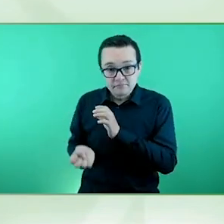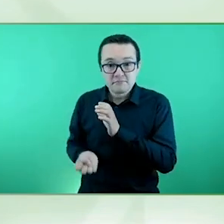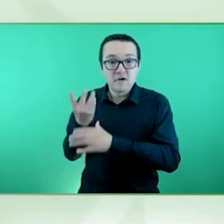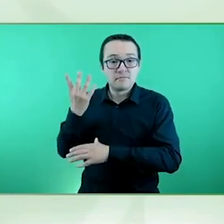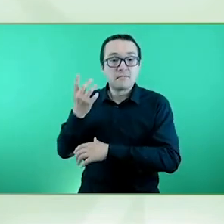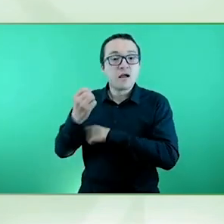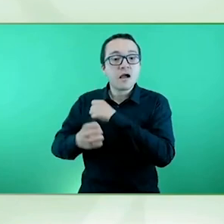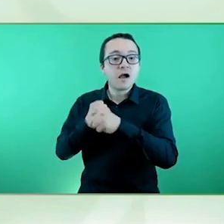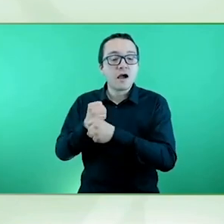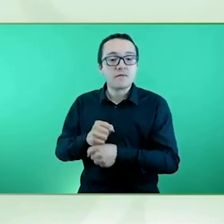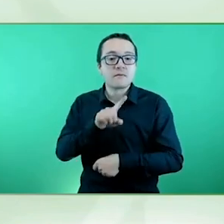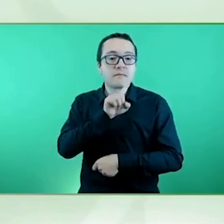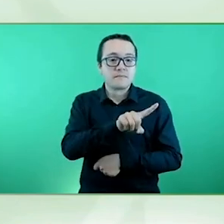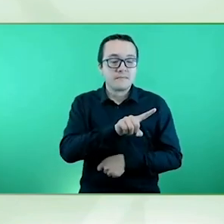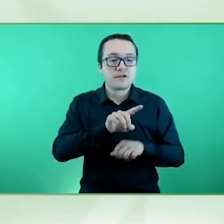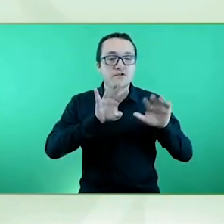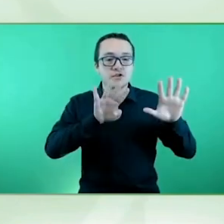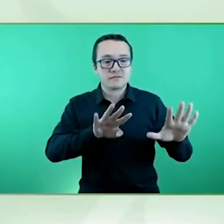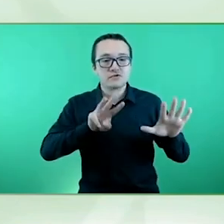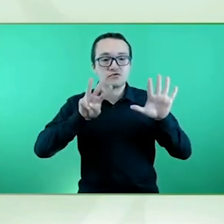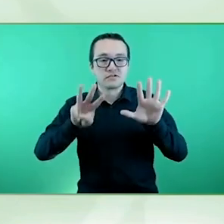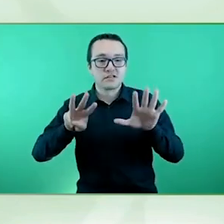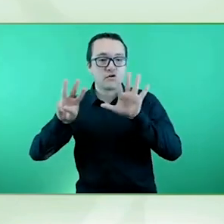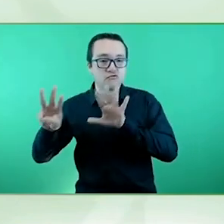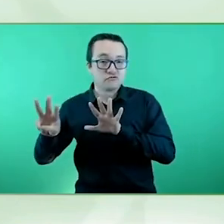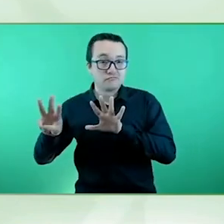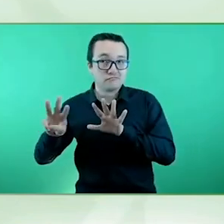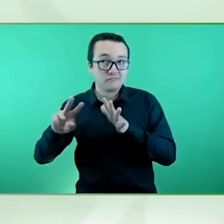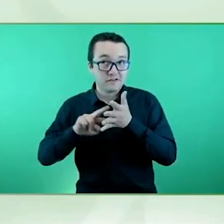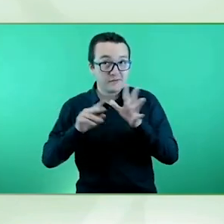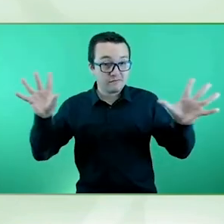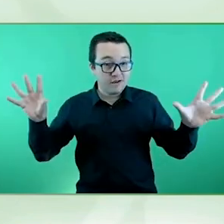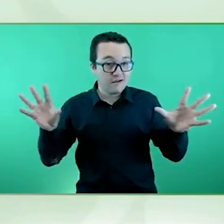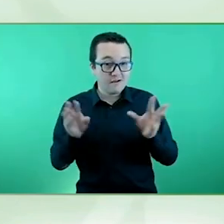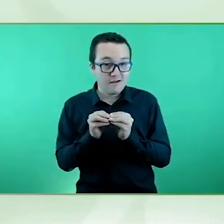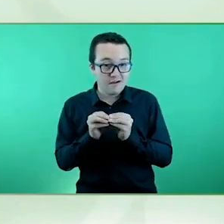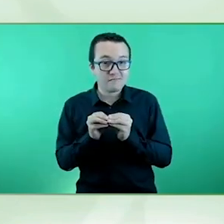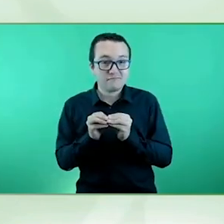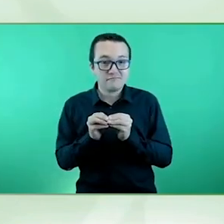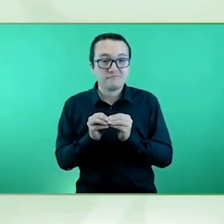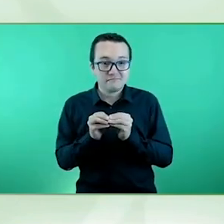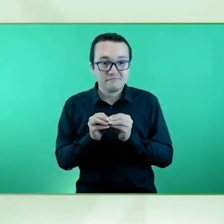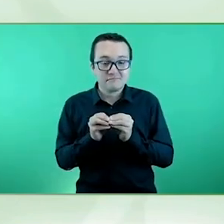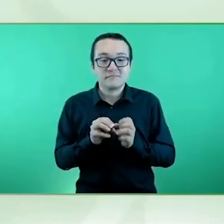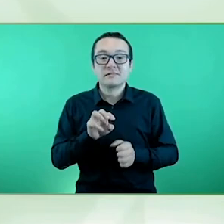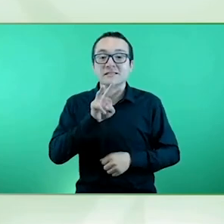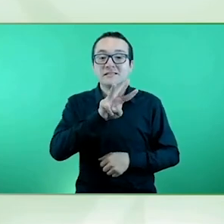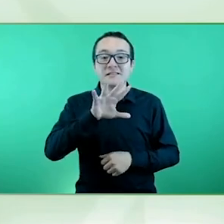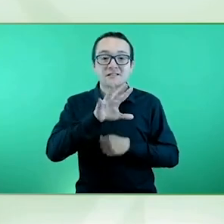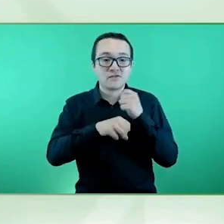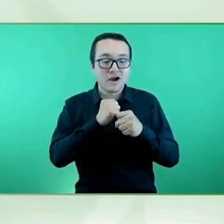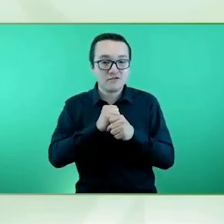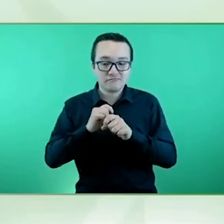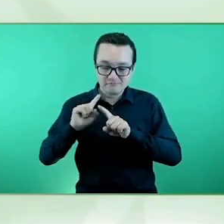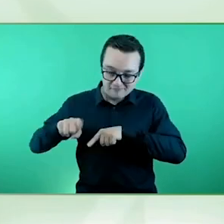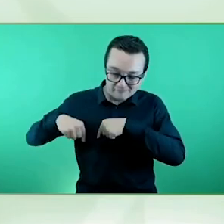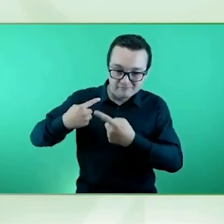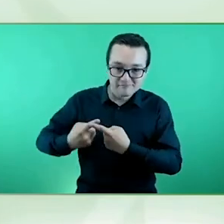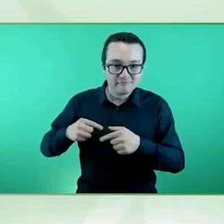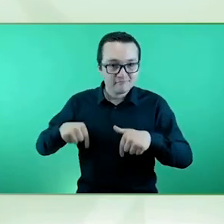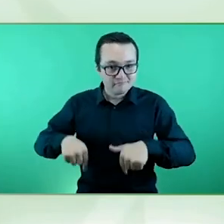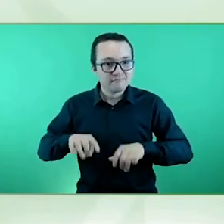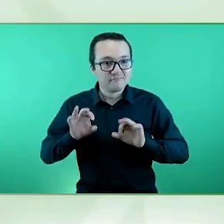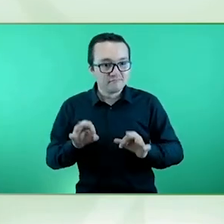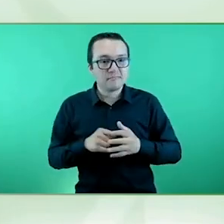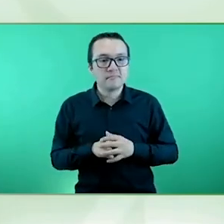85 años de trayectoria a la ONCE, nace la Fundación ONCE. Los dos objetivos fundamentales de la Fundación